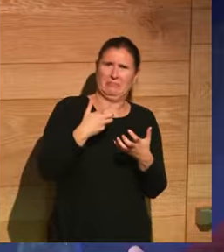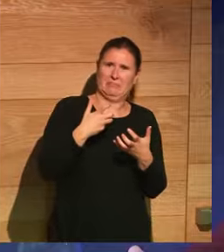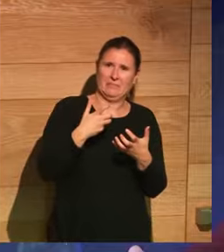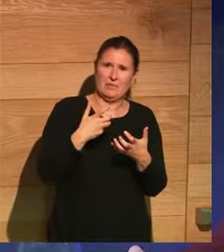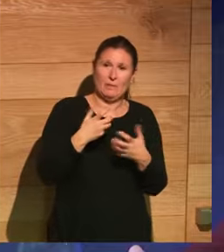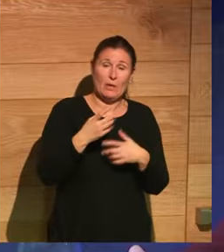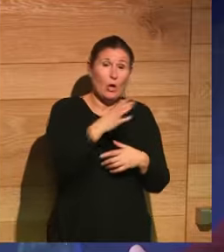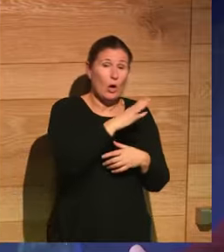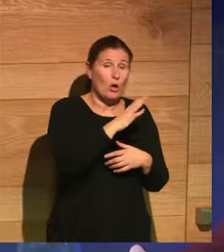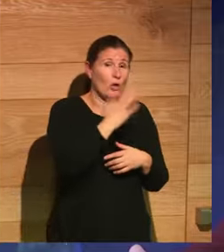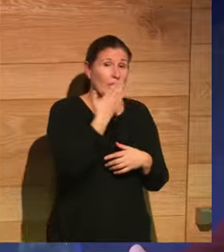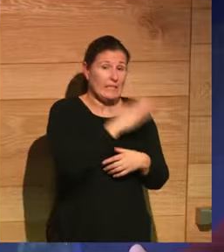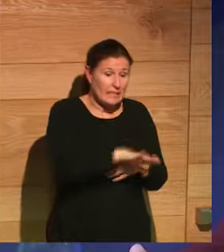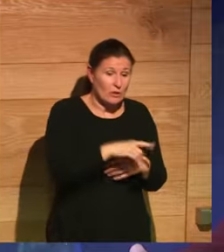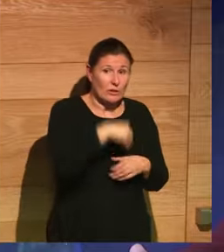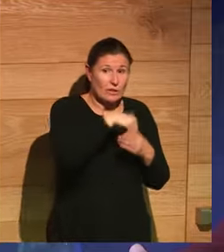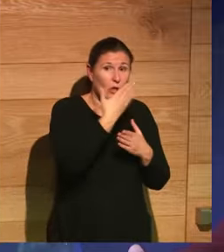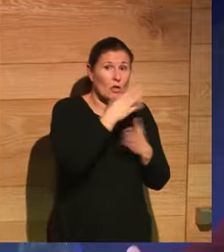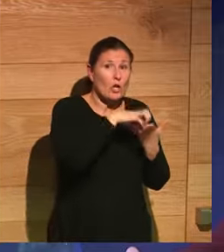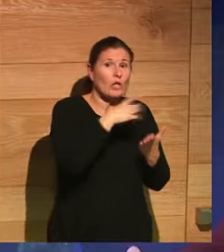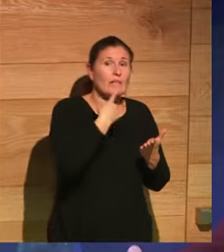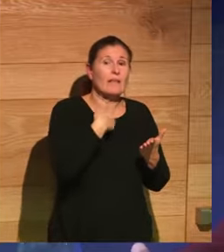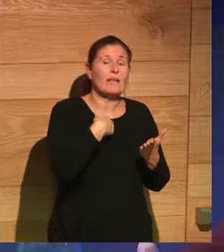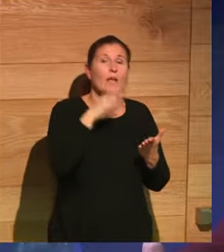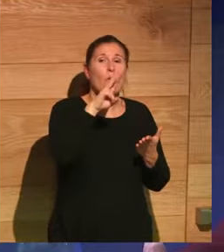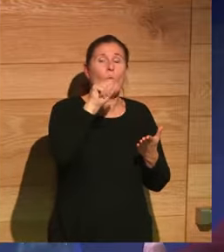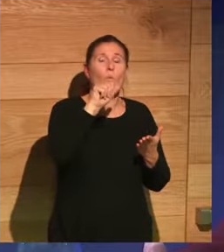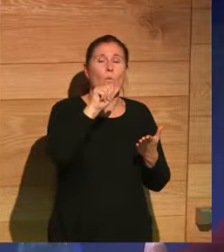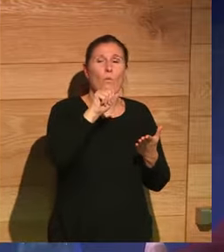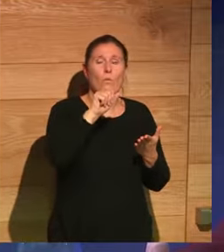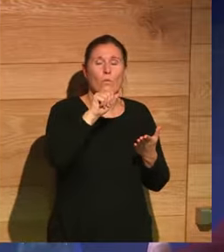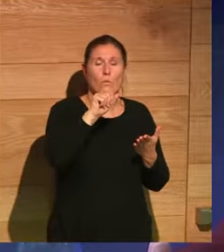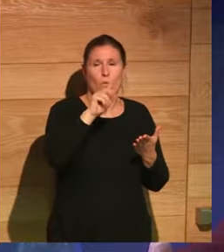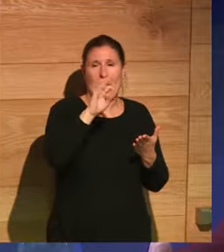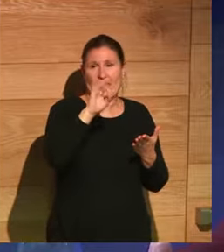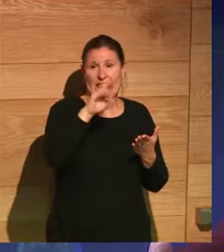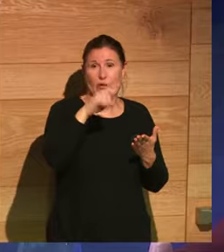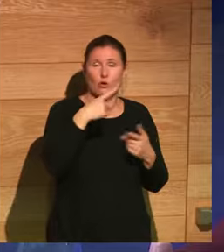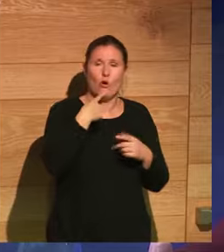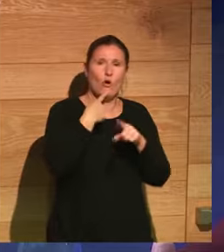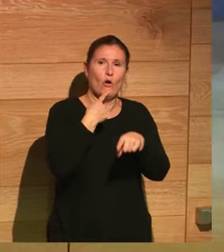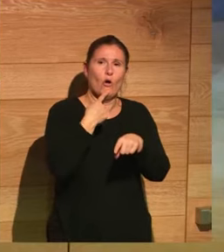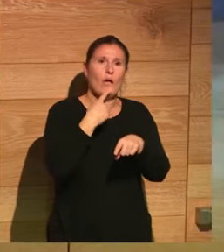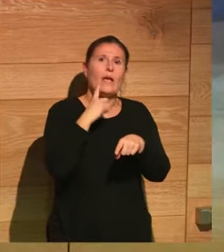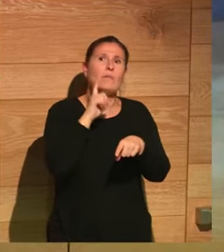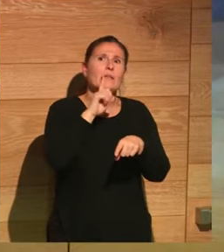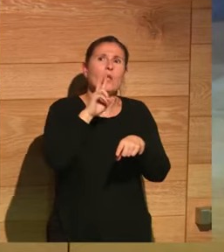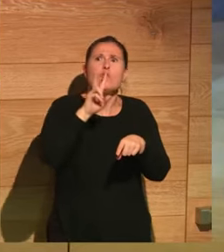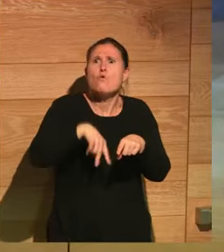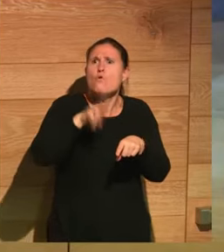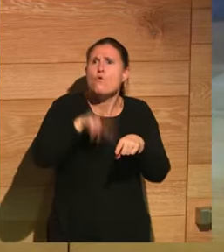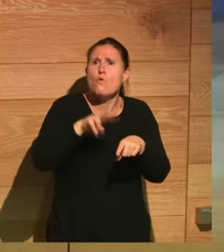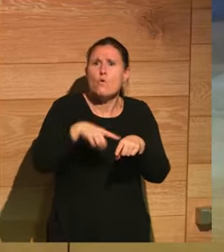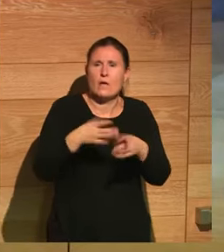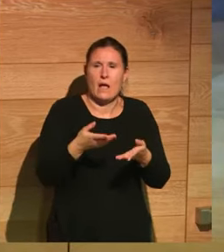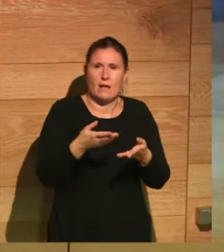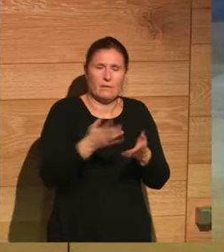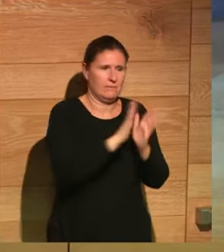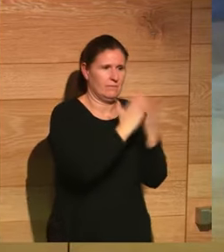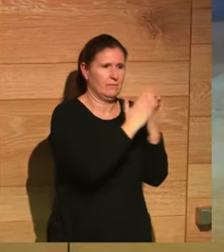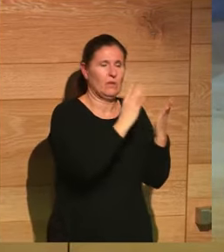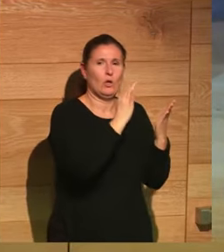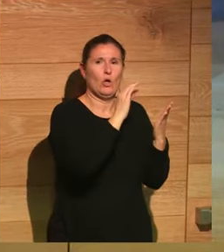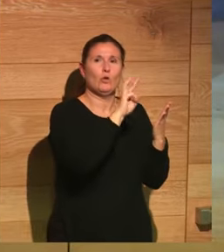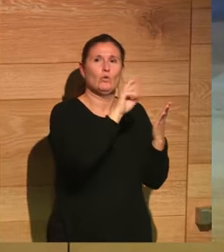colegio aprendían que George Washington no había dicho nunca jamás en su vida una mentira. A lo que Mark Twain, el más sabio de los escritores